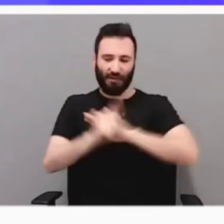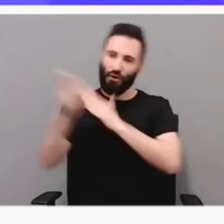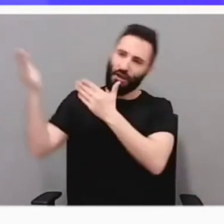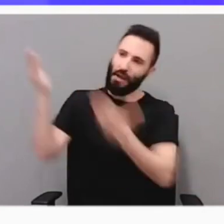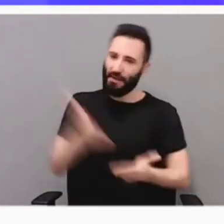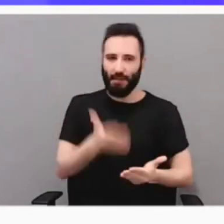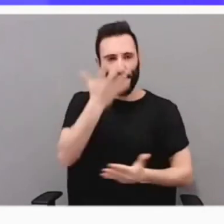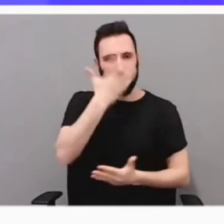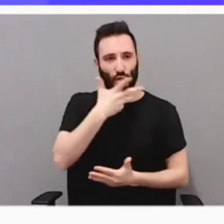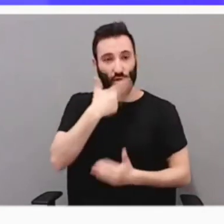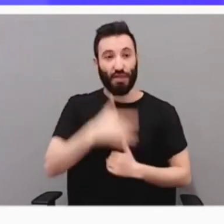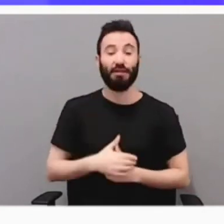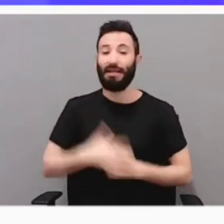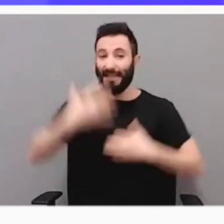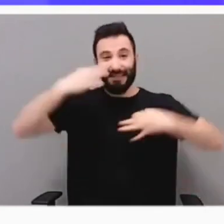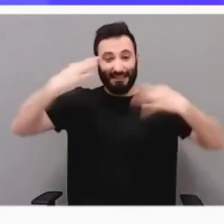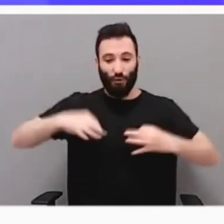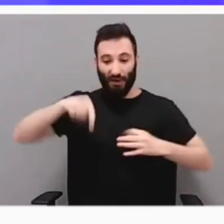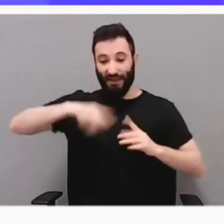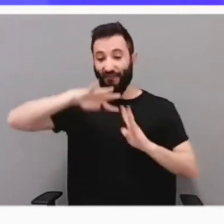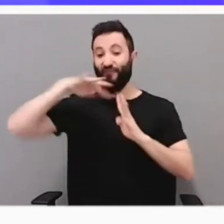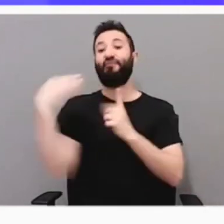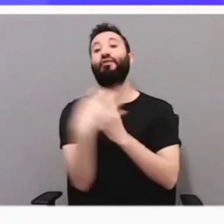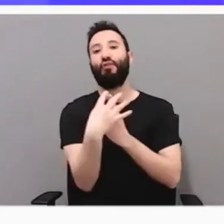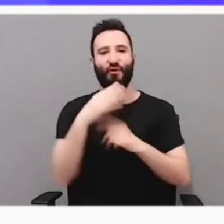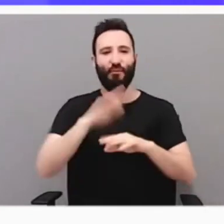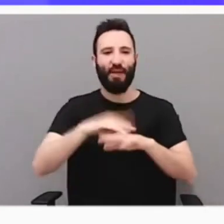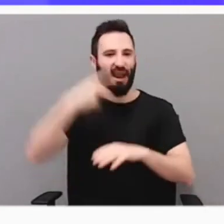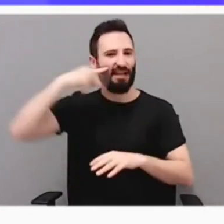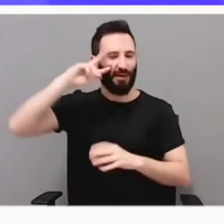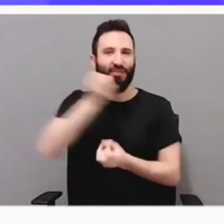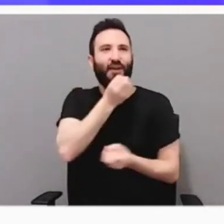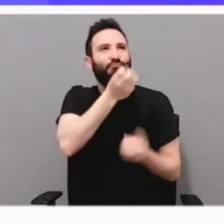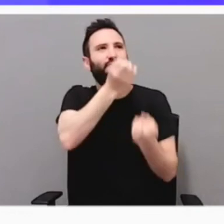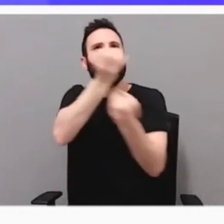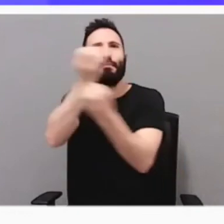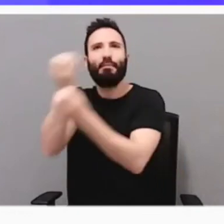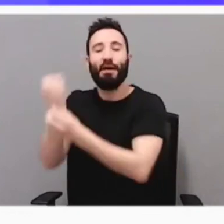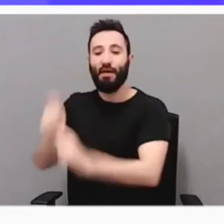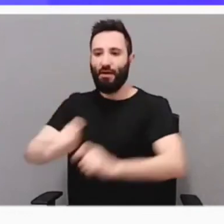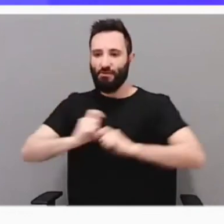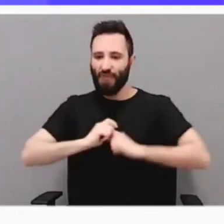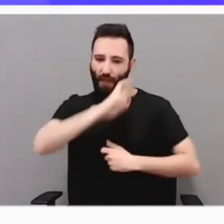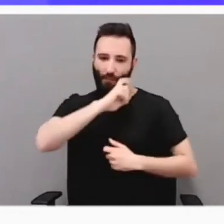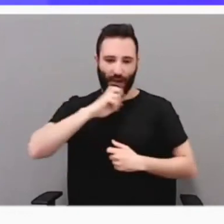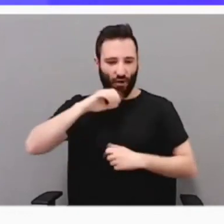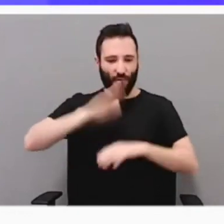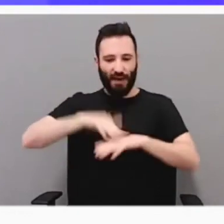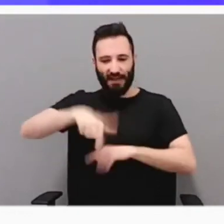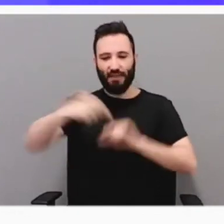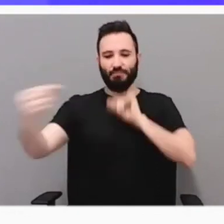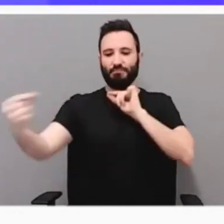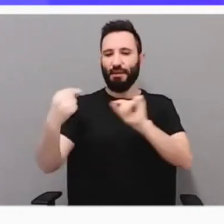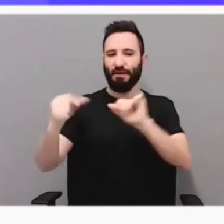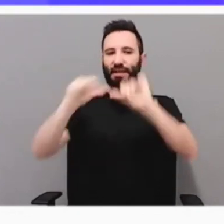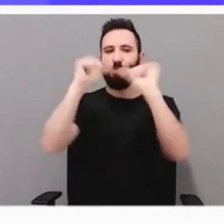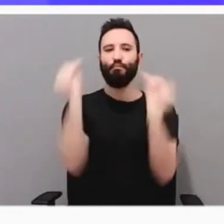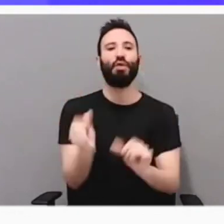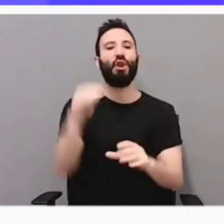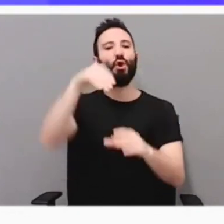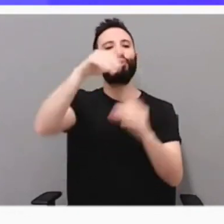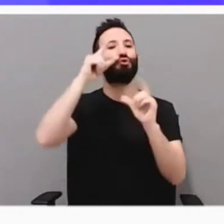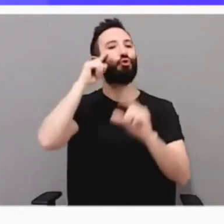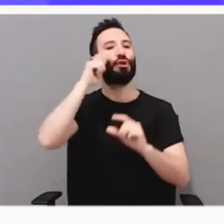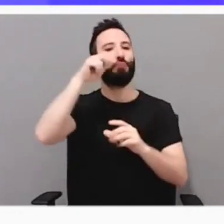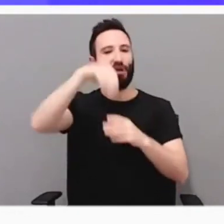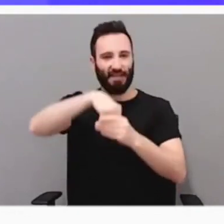en el éxito de este foro como altavoz de experiencias que nos van a enriquecer como lugar de debate y reflexión sobre el modelo de turismo interior. Espero